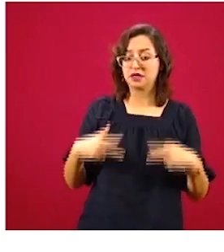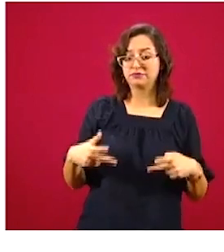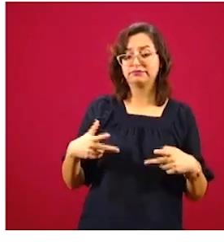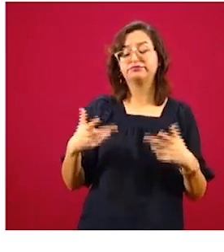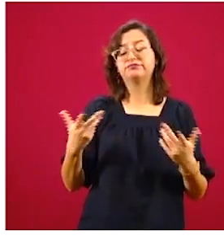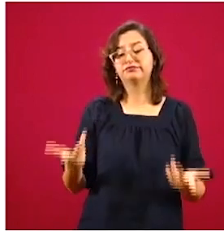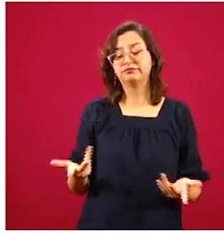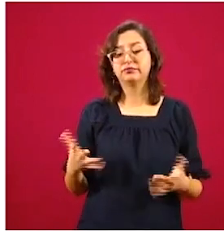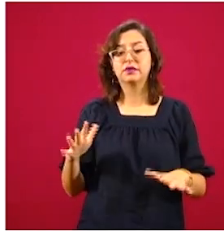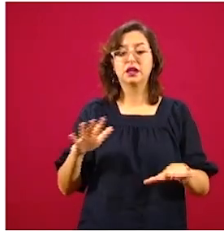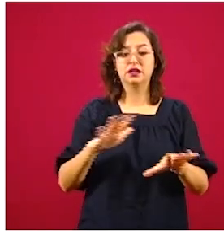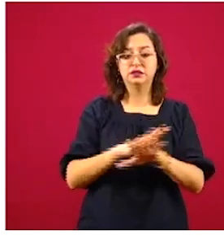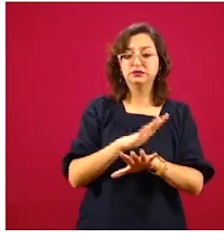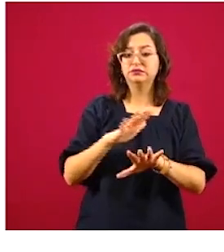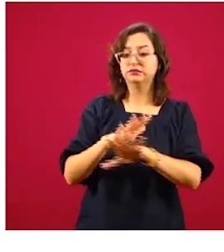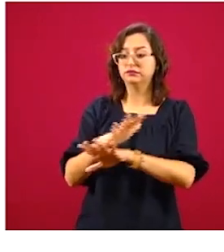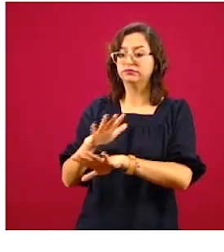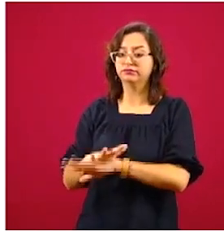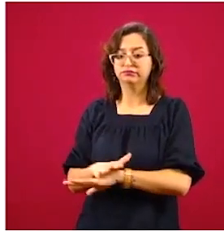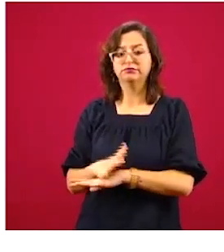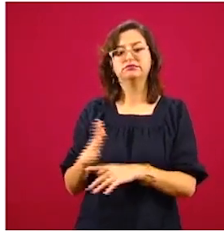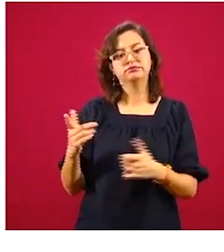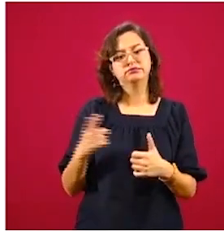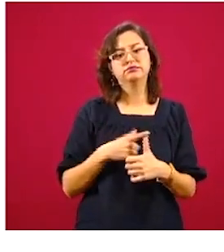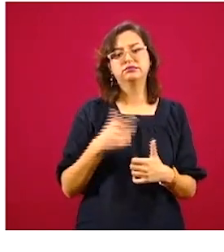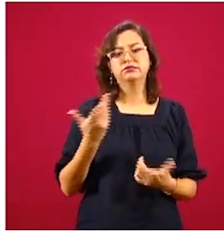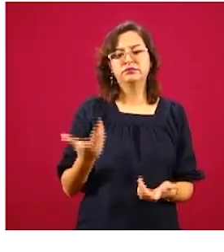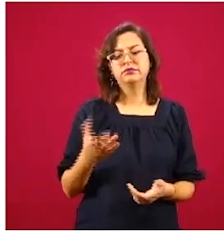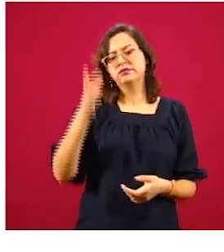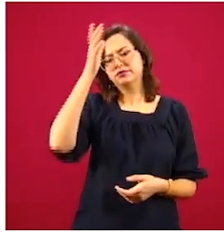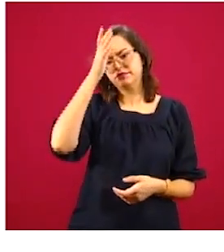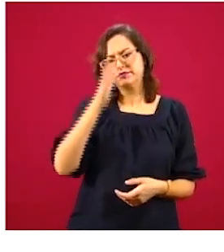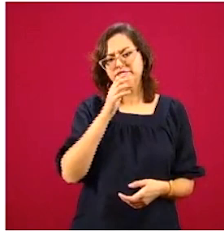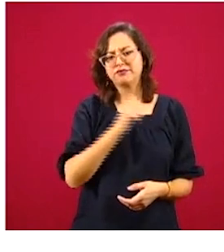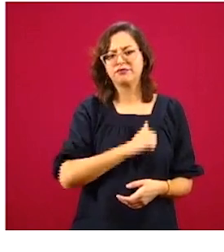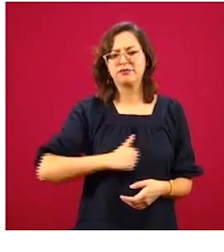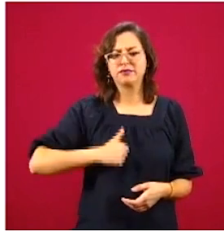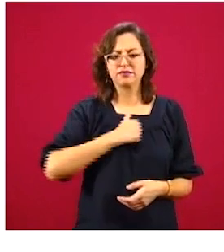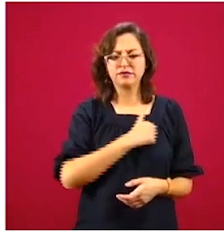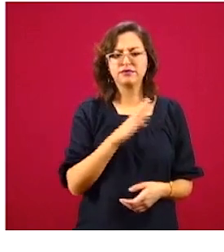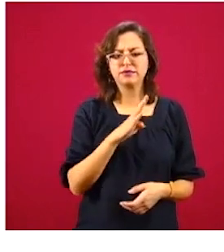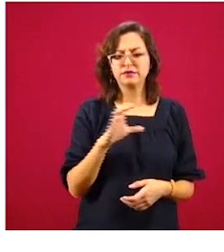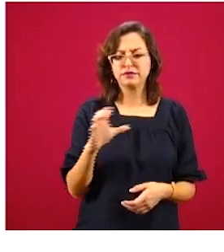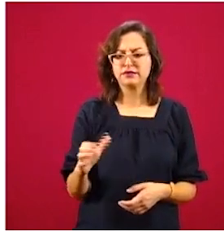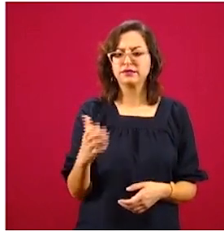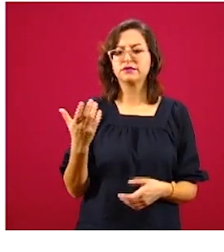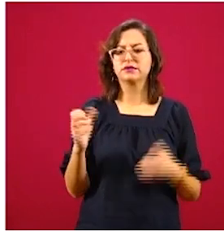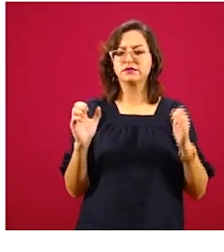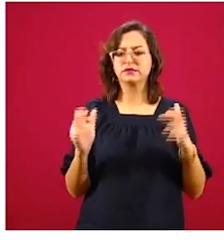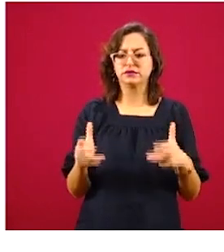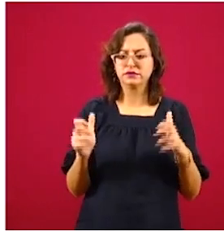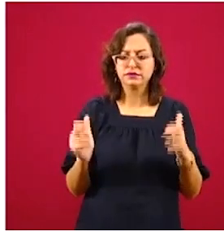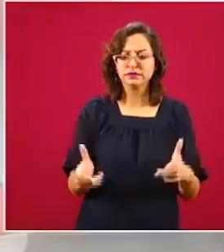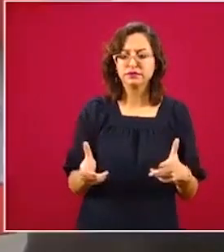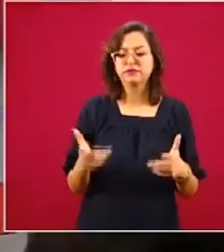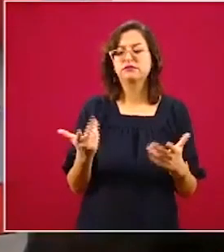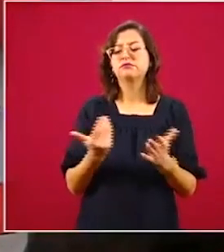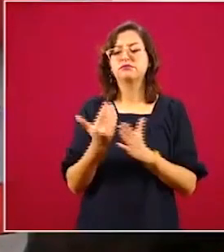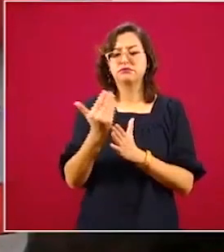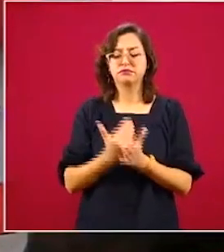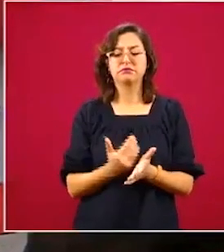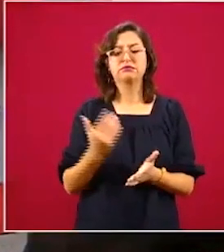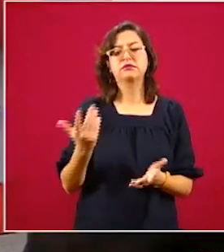lamentablemente, pero está aquí Yucatán, Baja Sur, Aguascalientes, Chiapas, tiene una tasa baja,